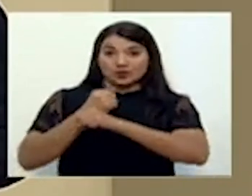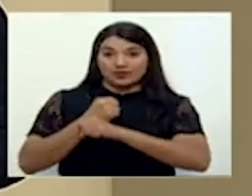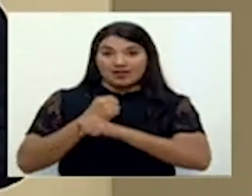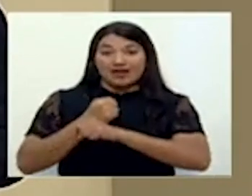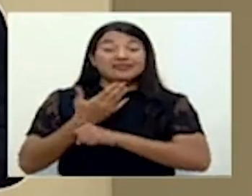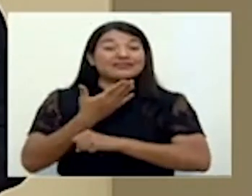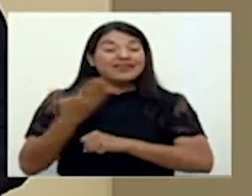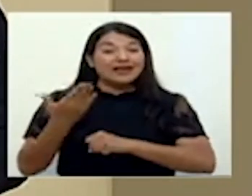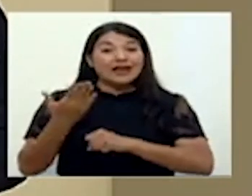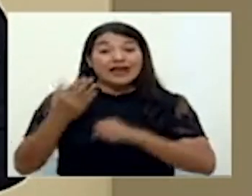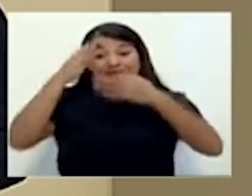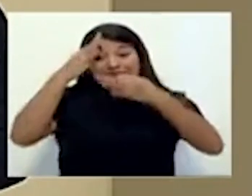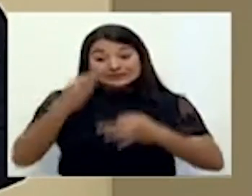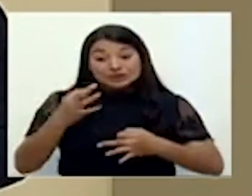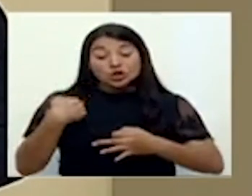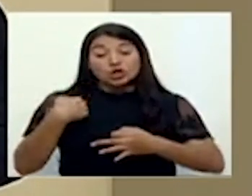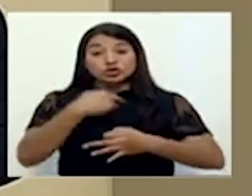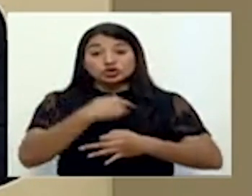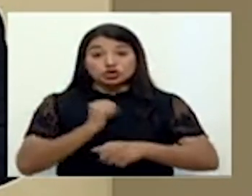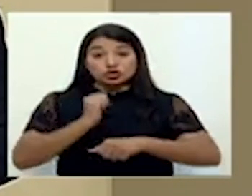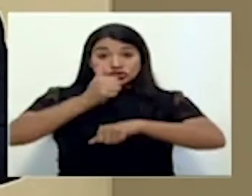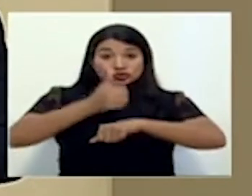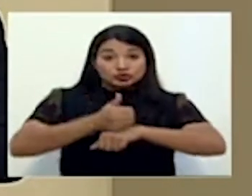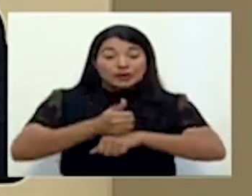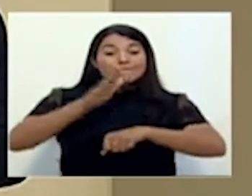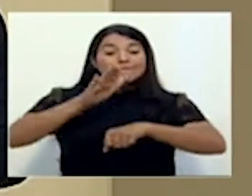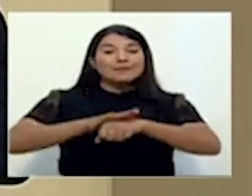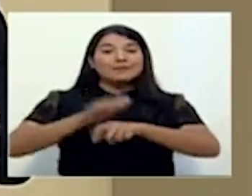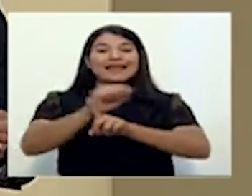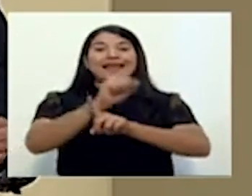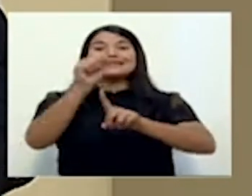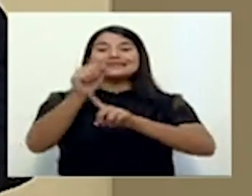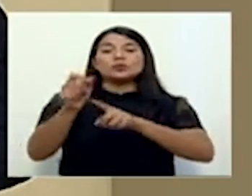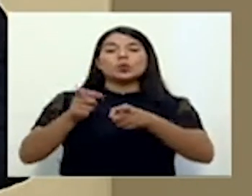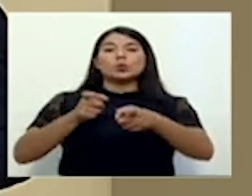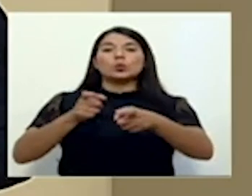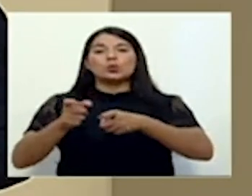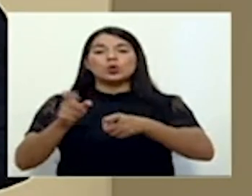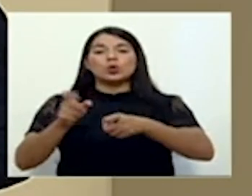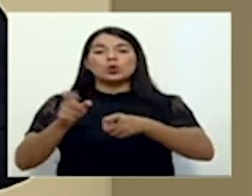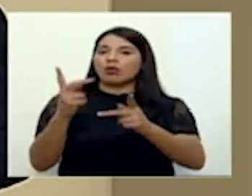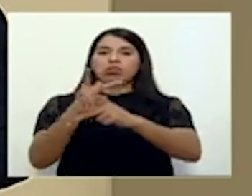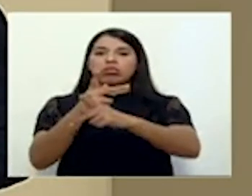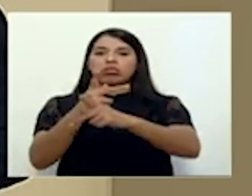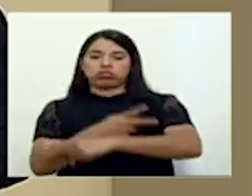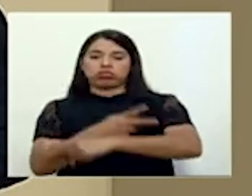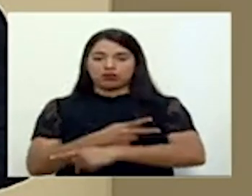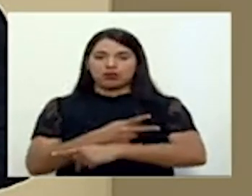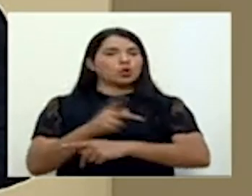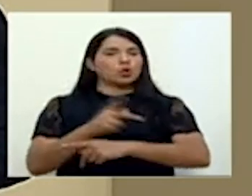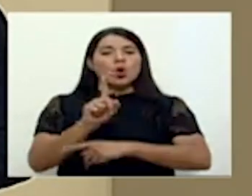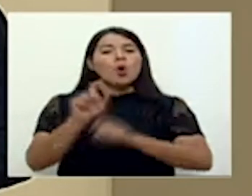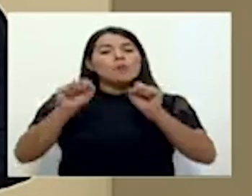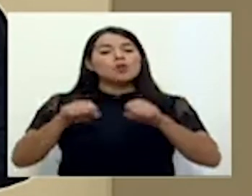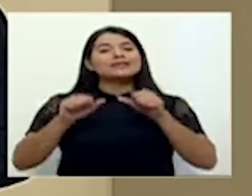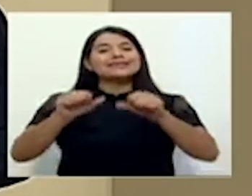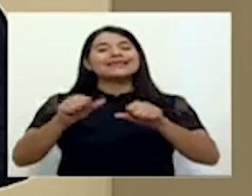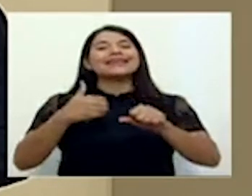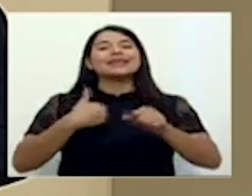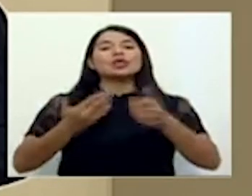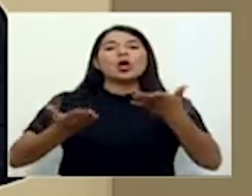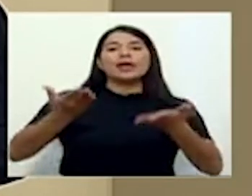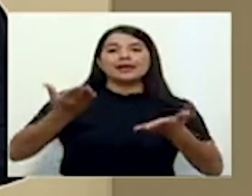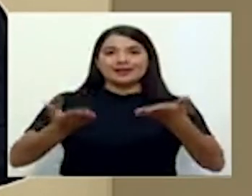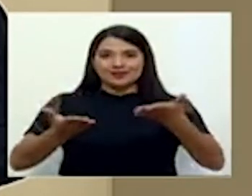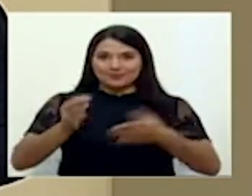está haciendo permite que la situación no empeore, sino más bien que podamos mantener un equilibrio dentro de lo que ya dijimos es necesario,